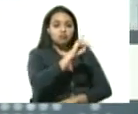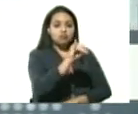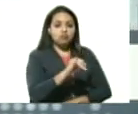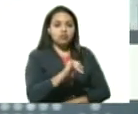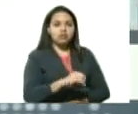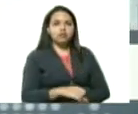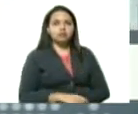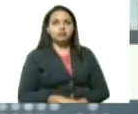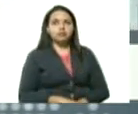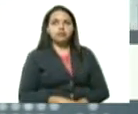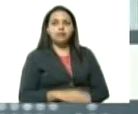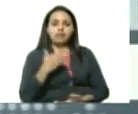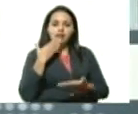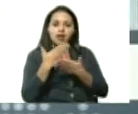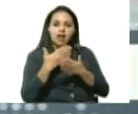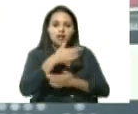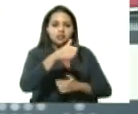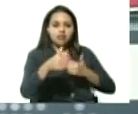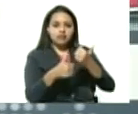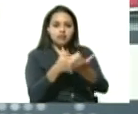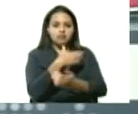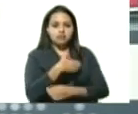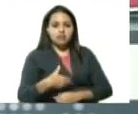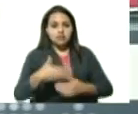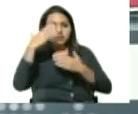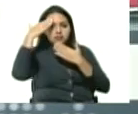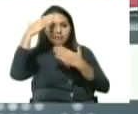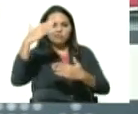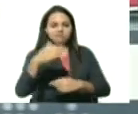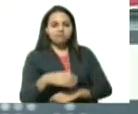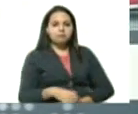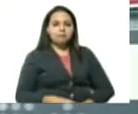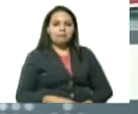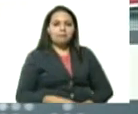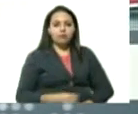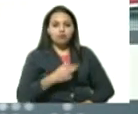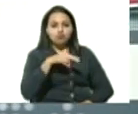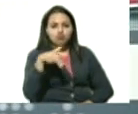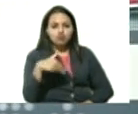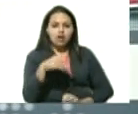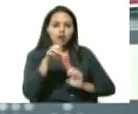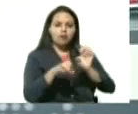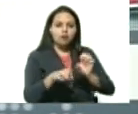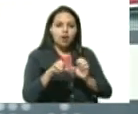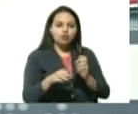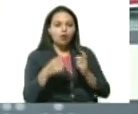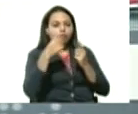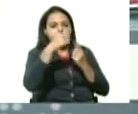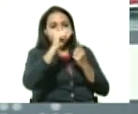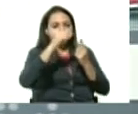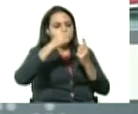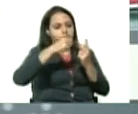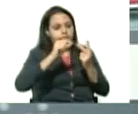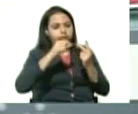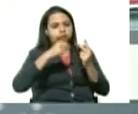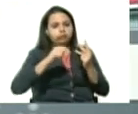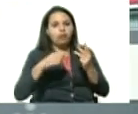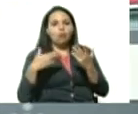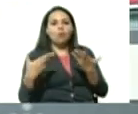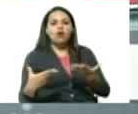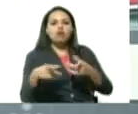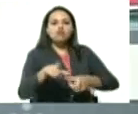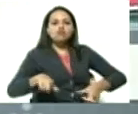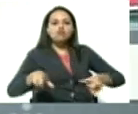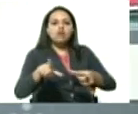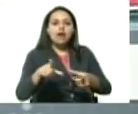gracias vicepresidenta presidente saludos efectivamente hemos estado revisando uno por uno los principales focos que tenemos en el